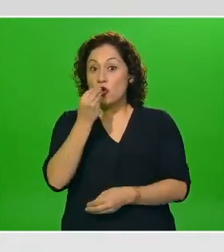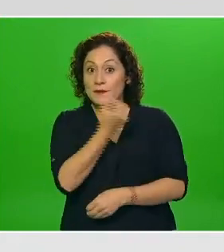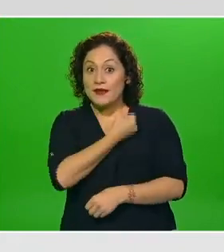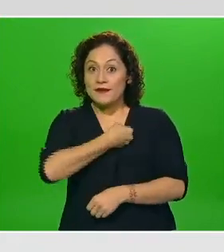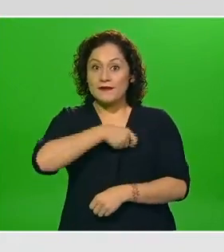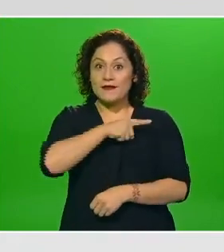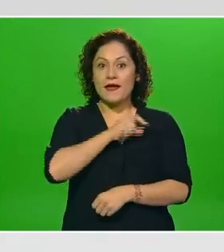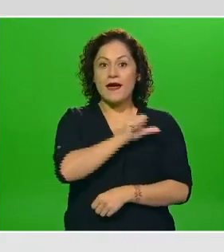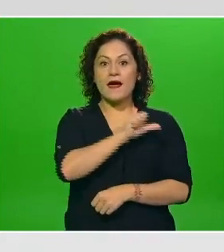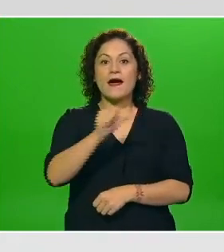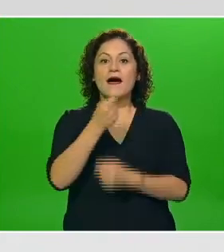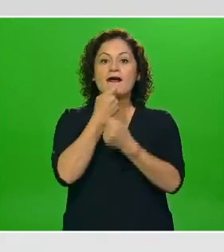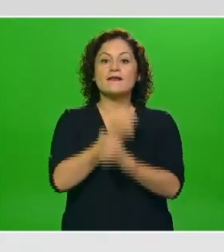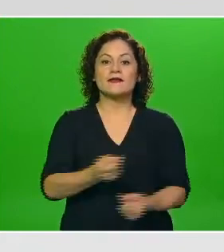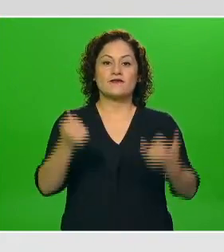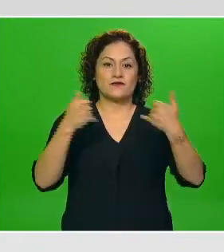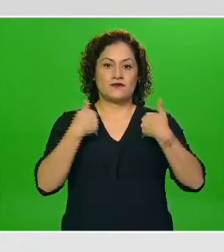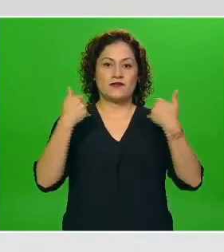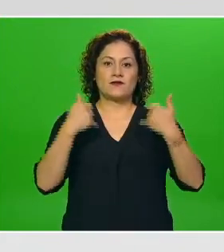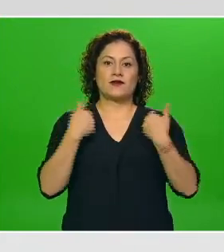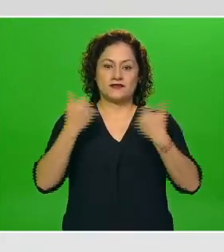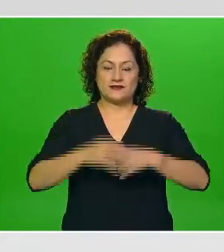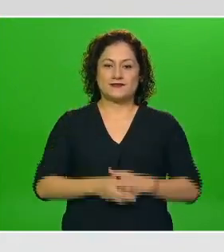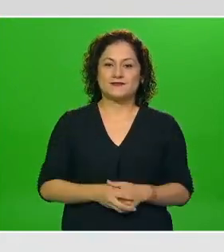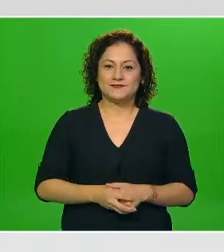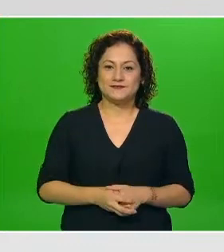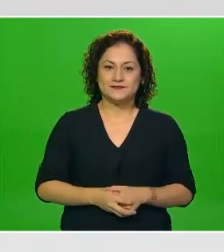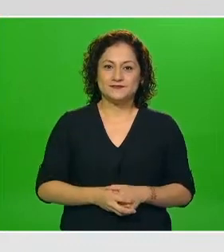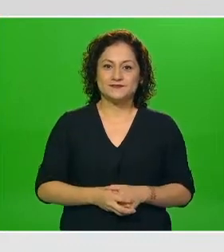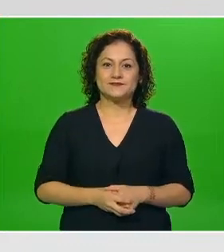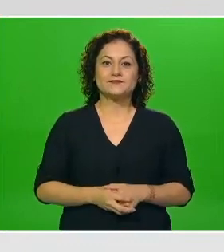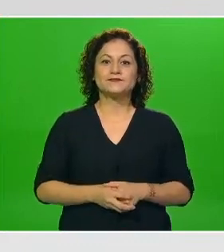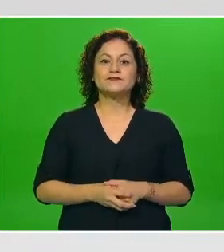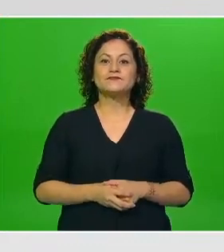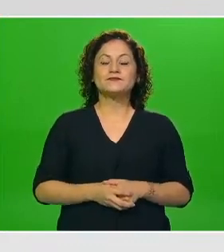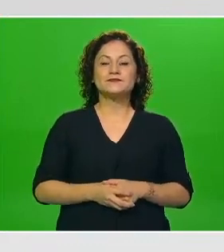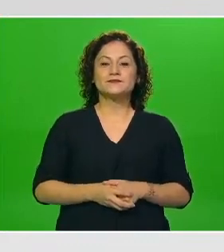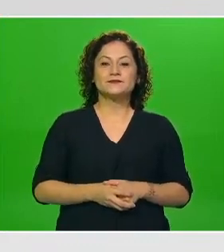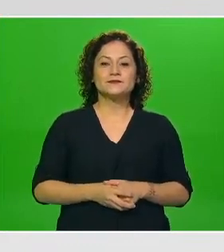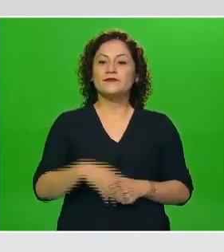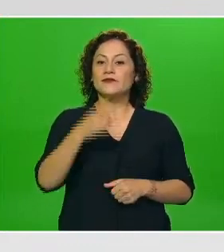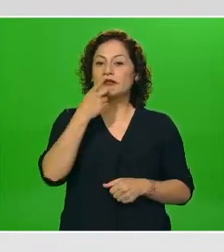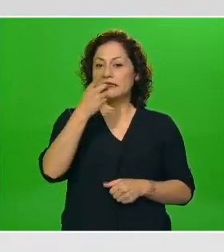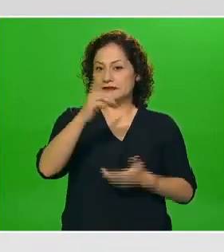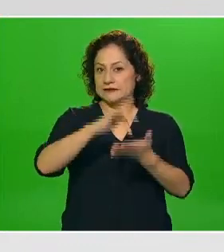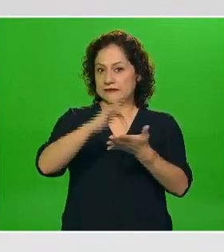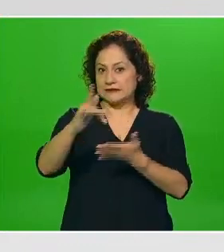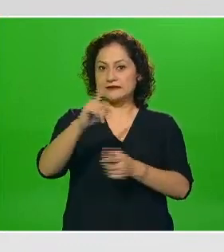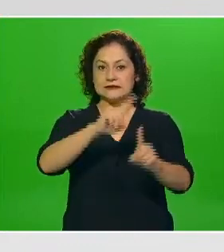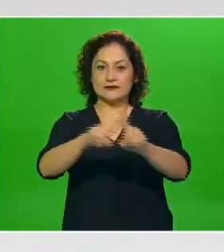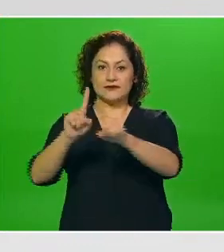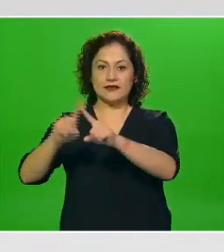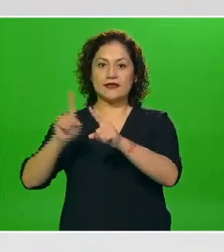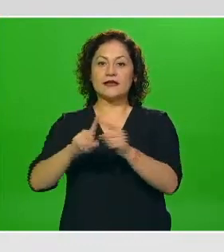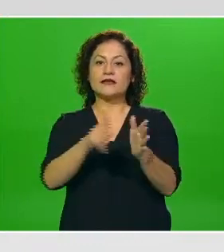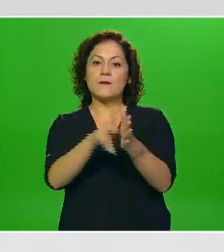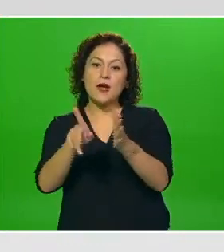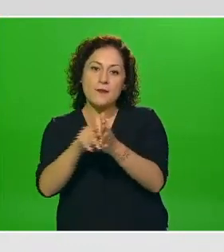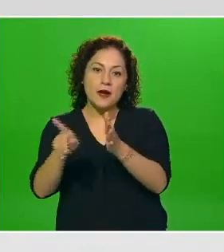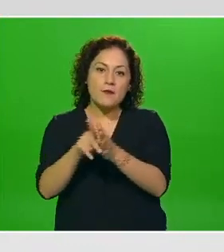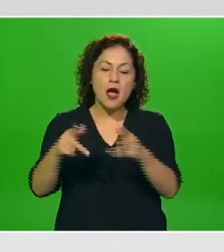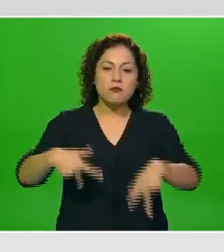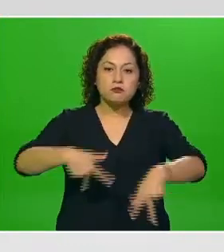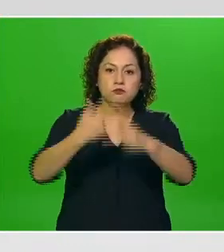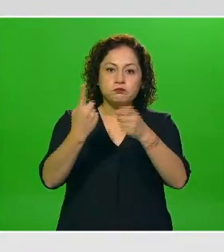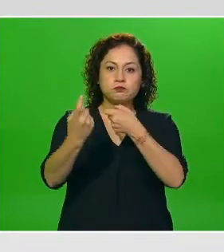ante esta ante esta epidemia entonces agradeciendo a todos los medios de comunicación también que se han conectado con nosotros y